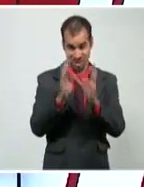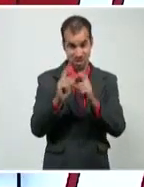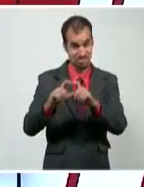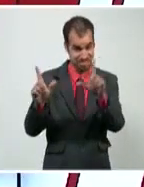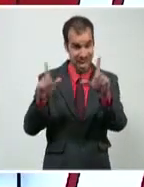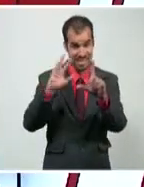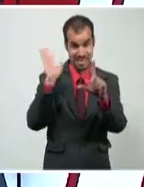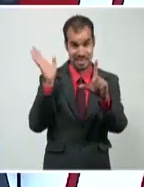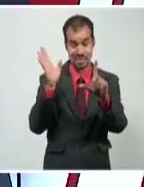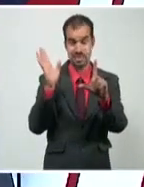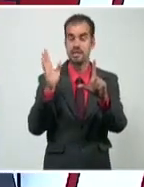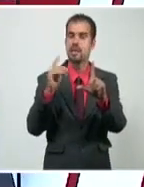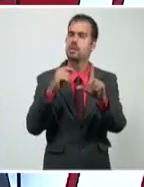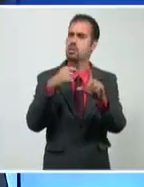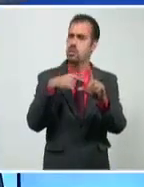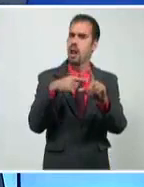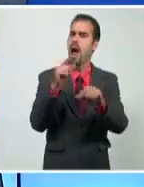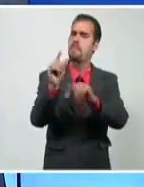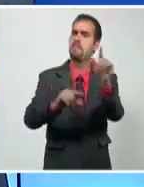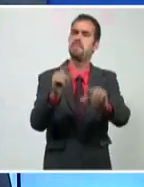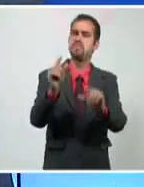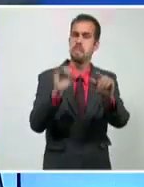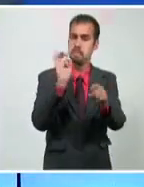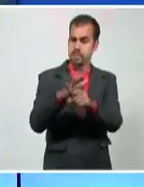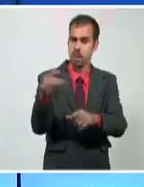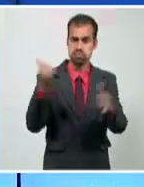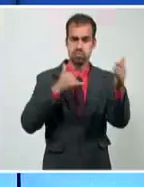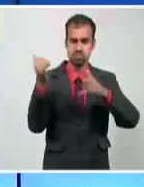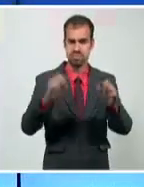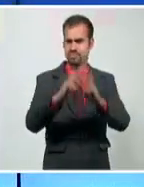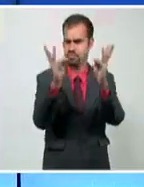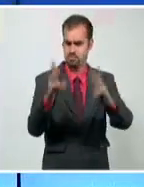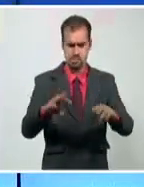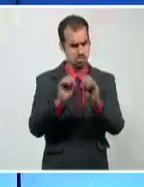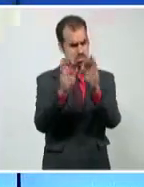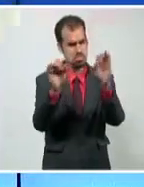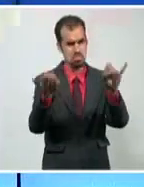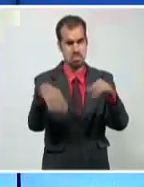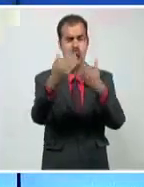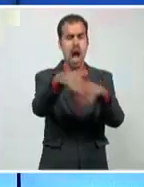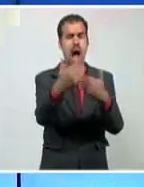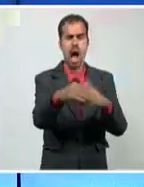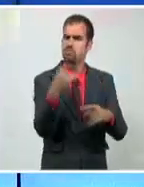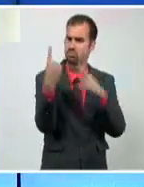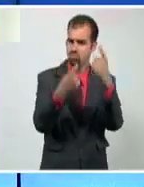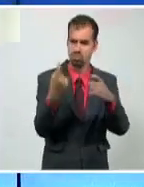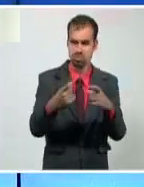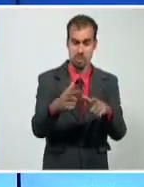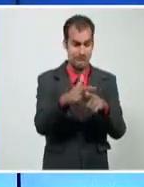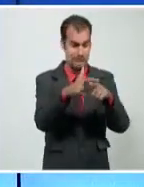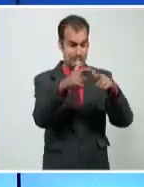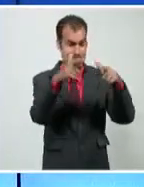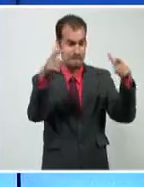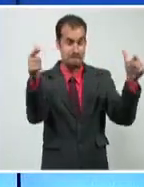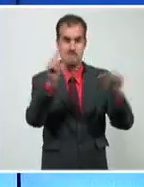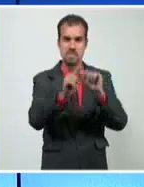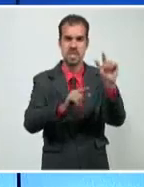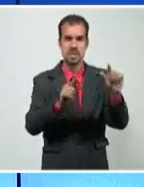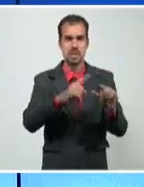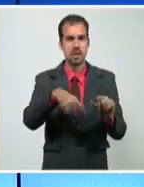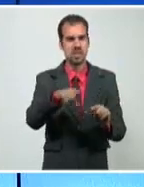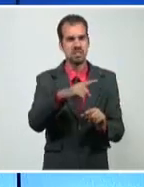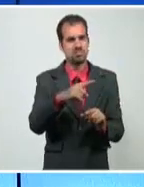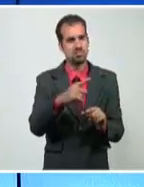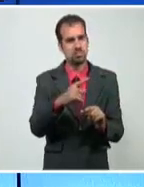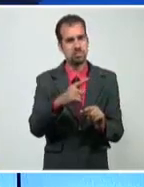porque las tenemos, las personas nos llaman, en redes sociales se comunican, en las calles, la inmensa mayoría de las reacciones era de comprensión.